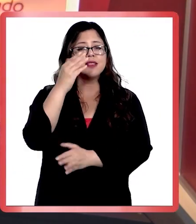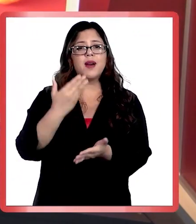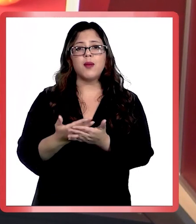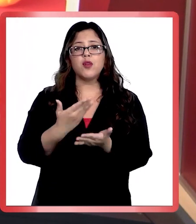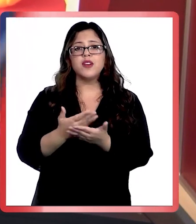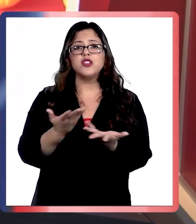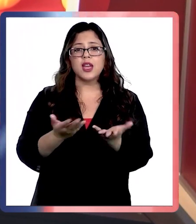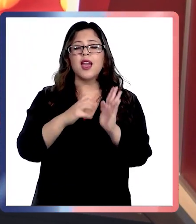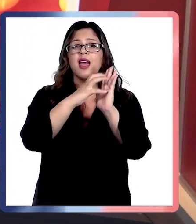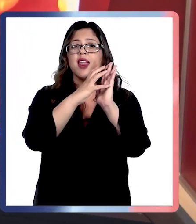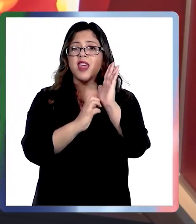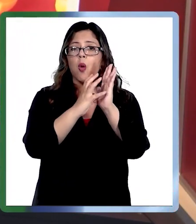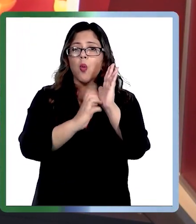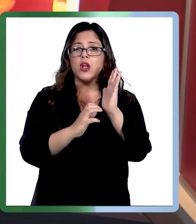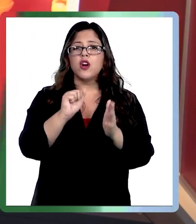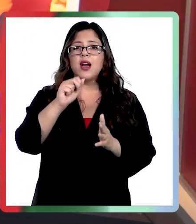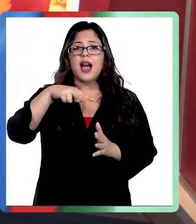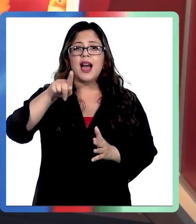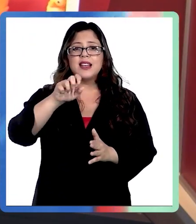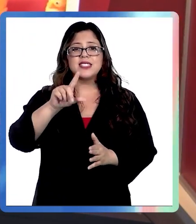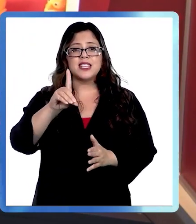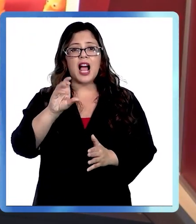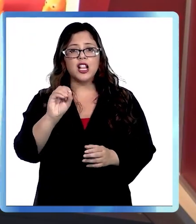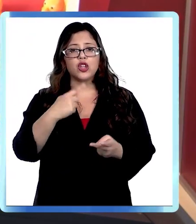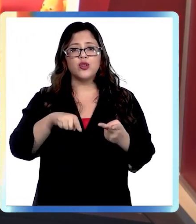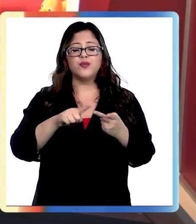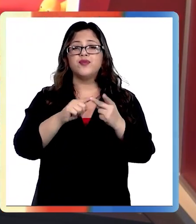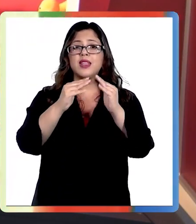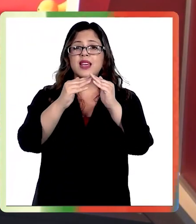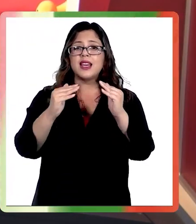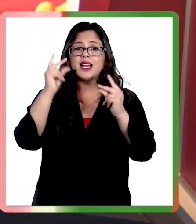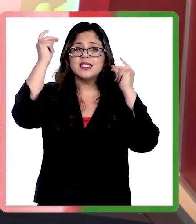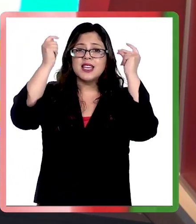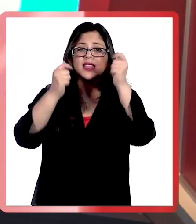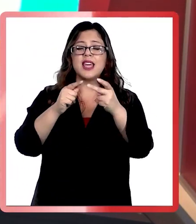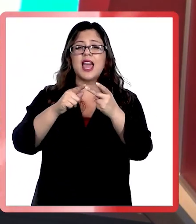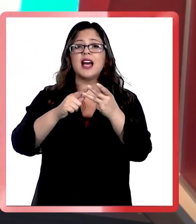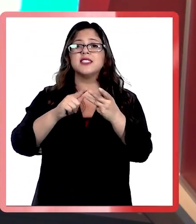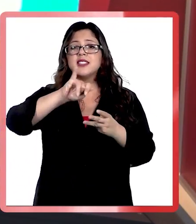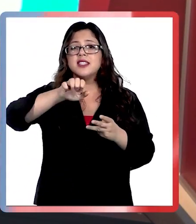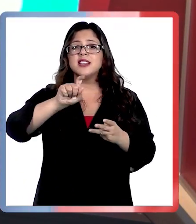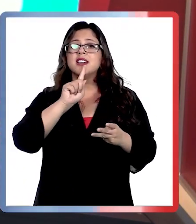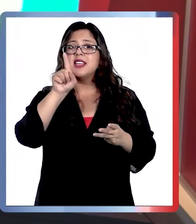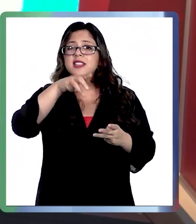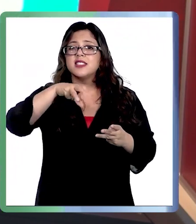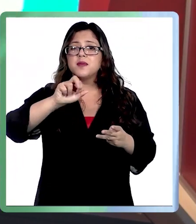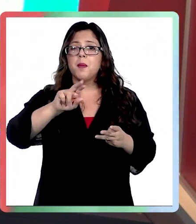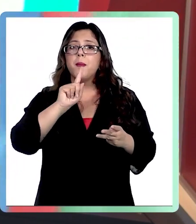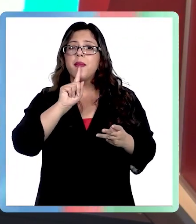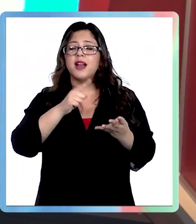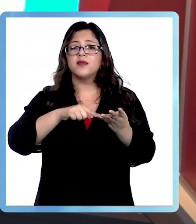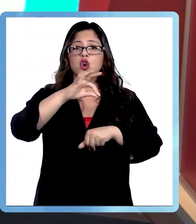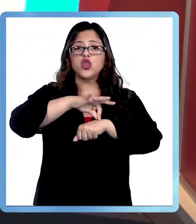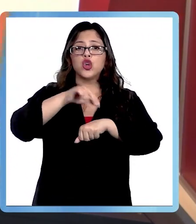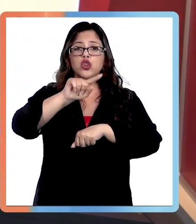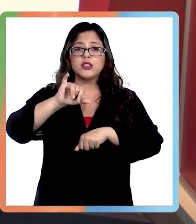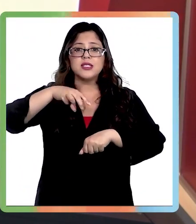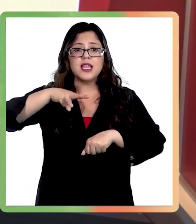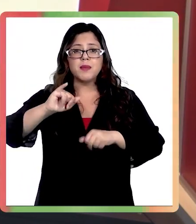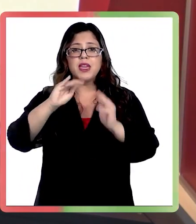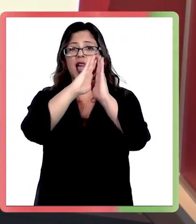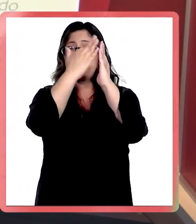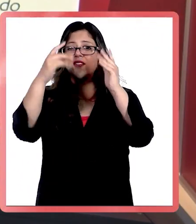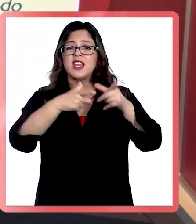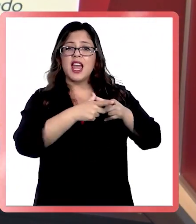aprovecha grandes descuentos en Ansaldo Toys. Casa Ideas. JetSmart. Doctor Cini. Librería Nacional.